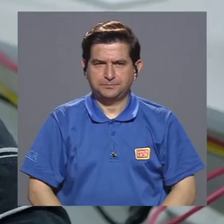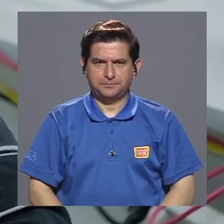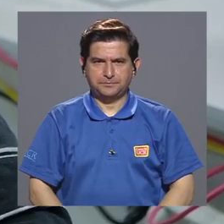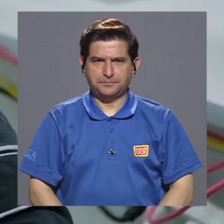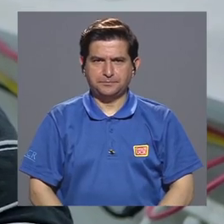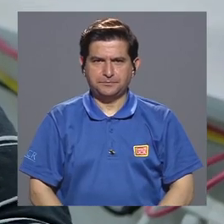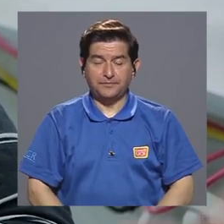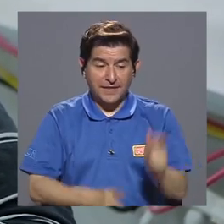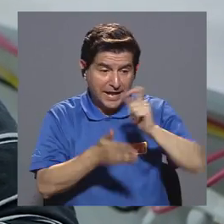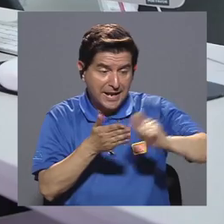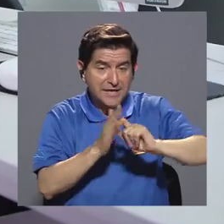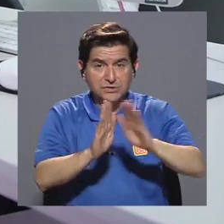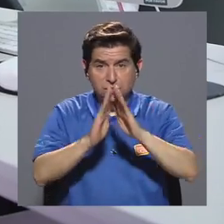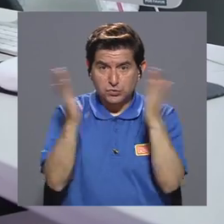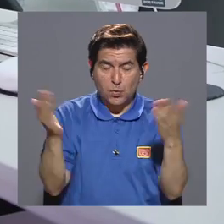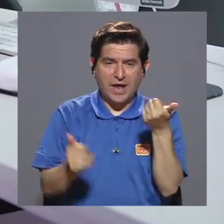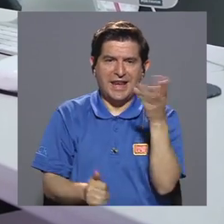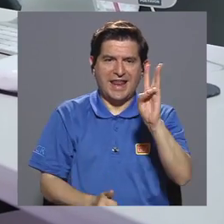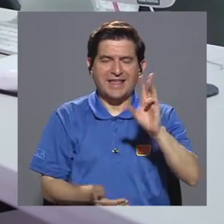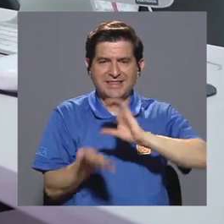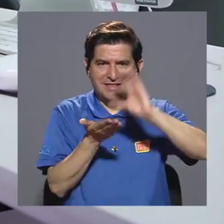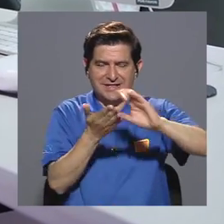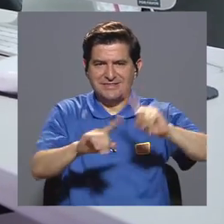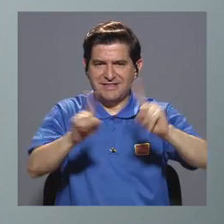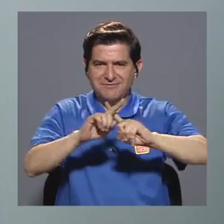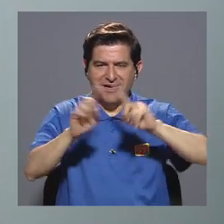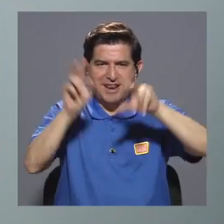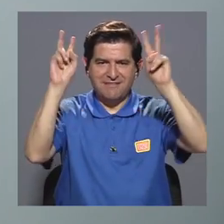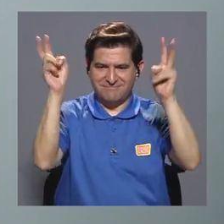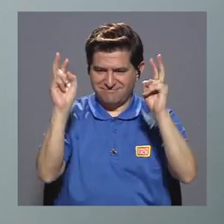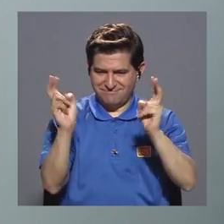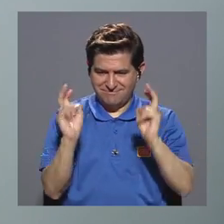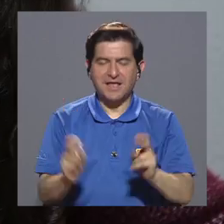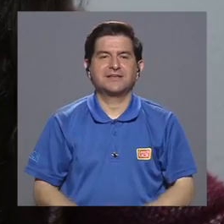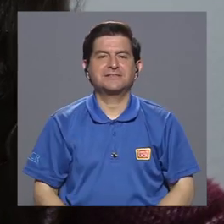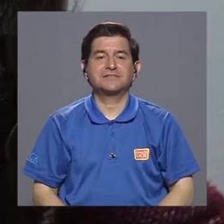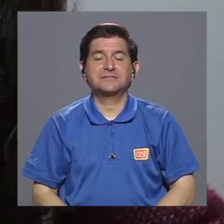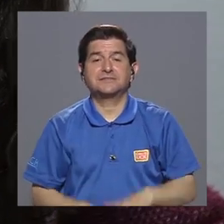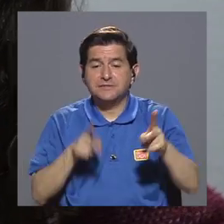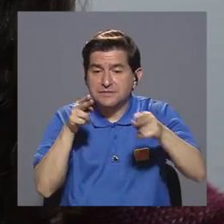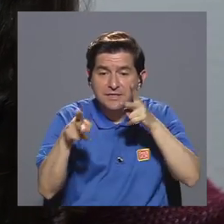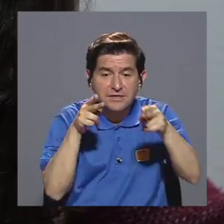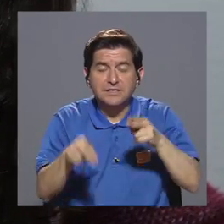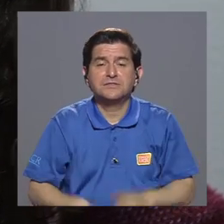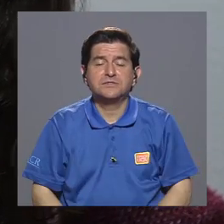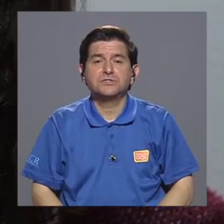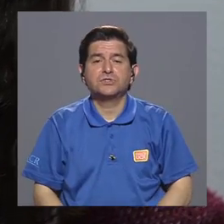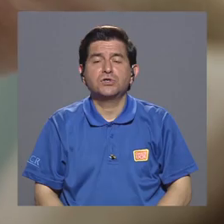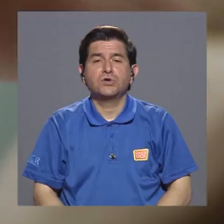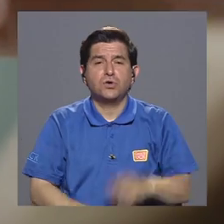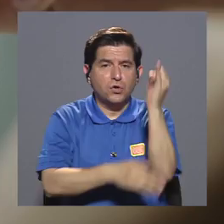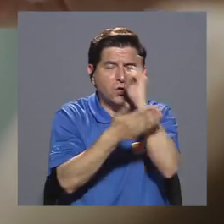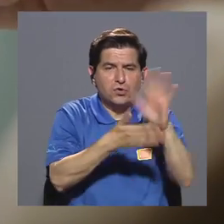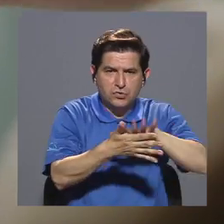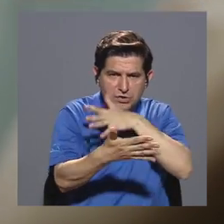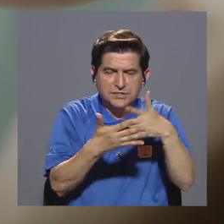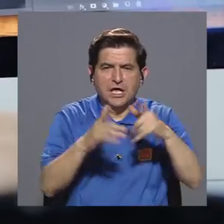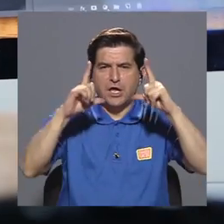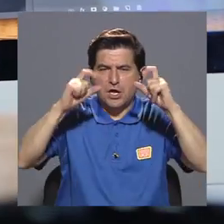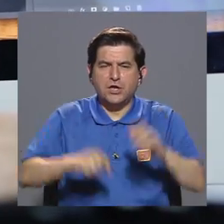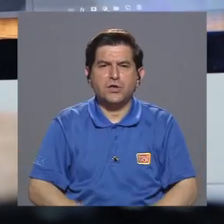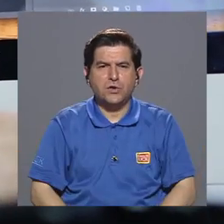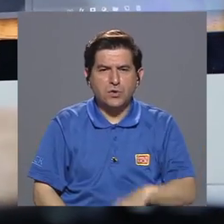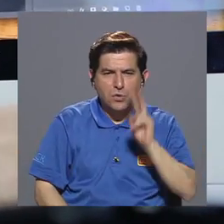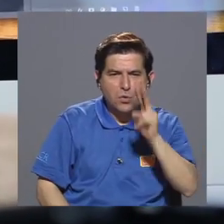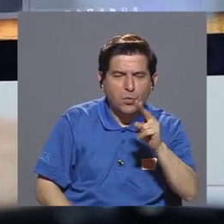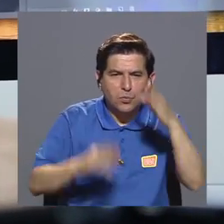En total, la escuela abrió 16 cursos sobre diferentes temáticas como edición de video, diseño gráfico, fotografía,